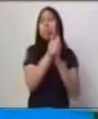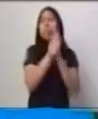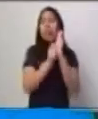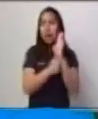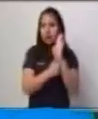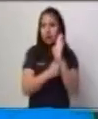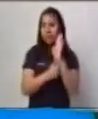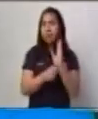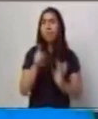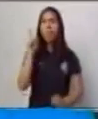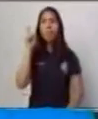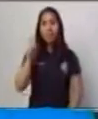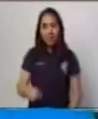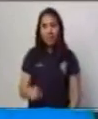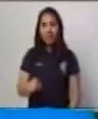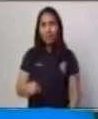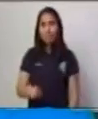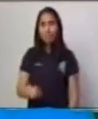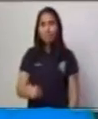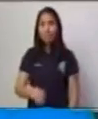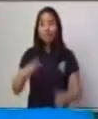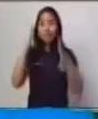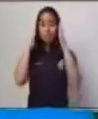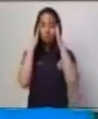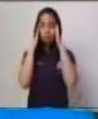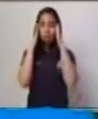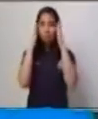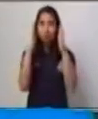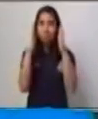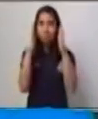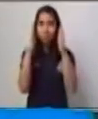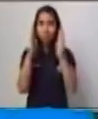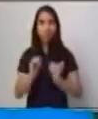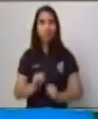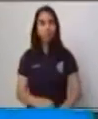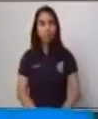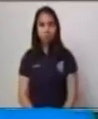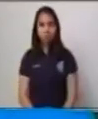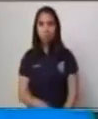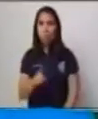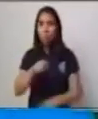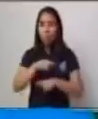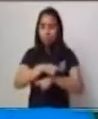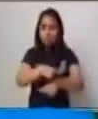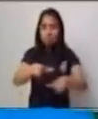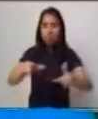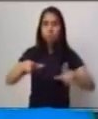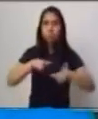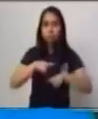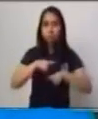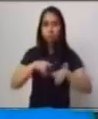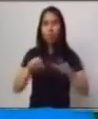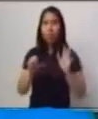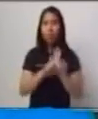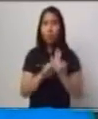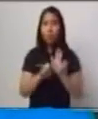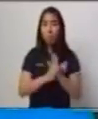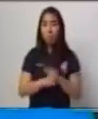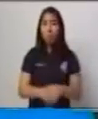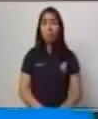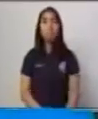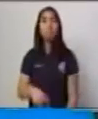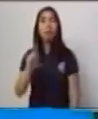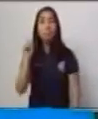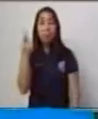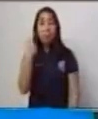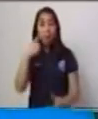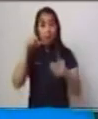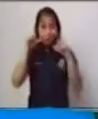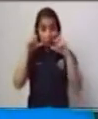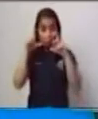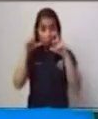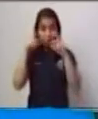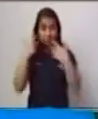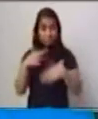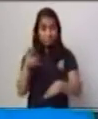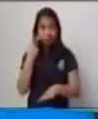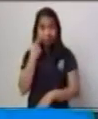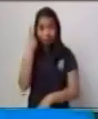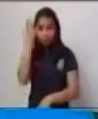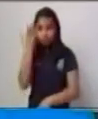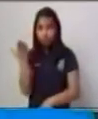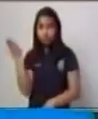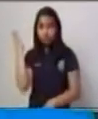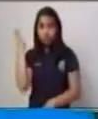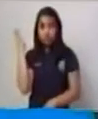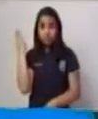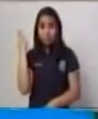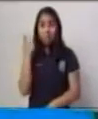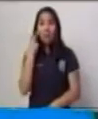en un espacio para atraer la vista. En la primera fotografía, vimos que los volcanes de alguna